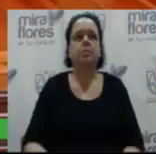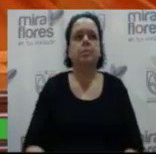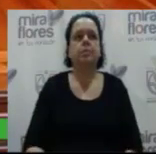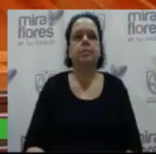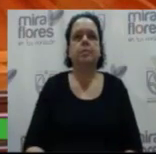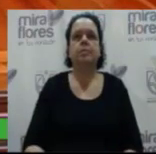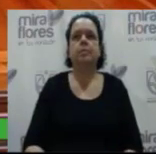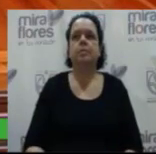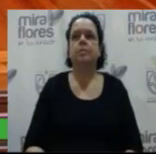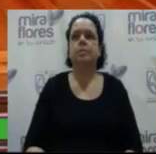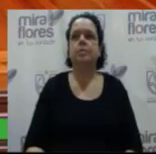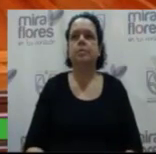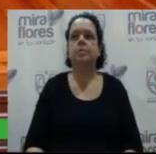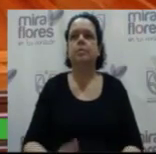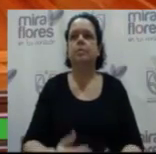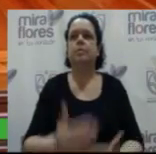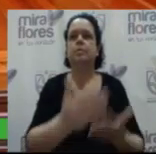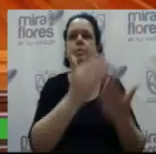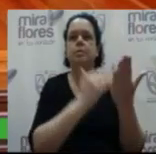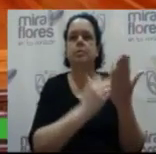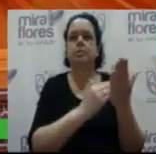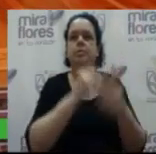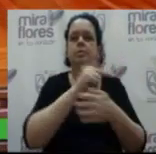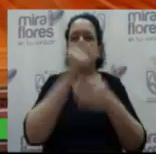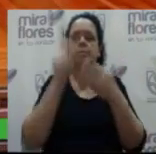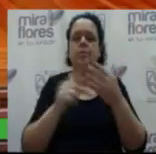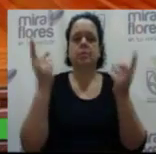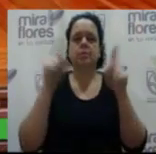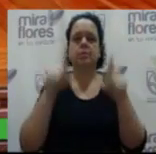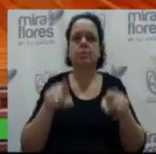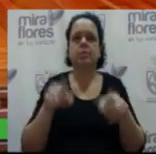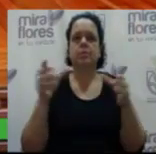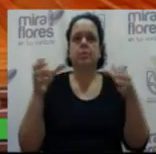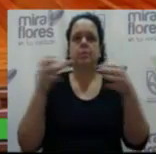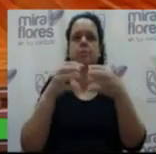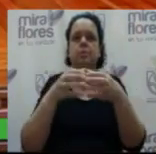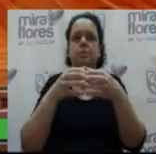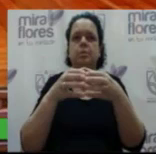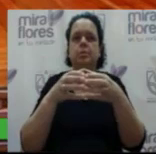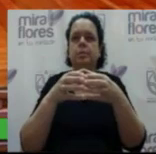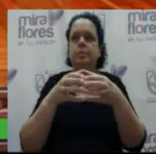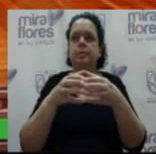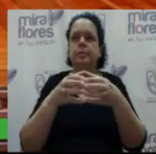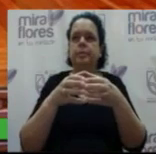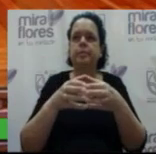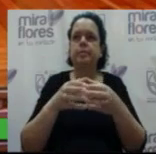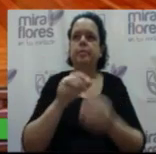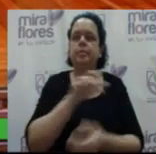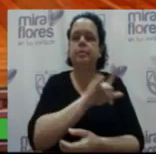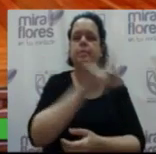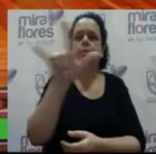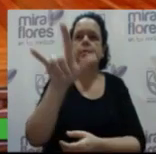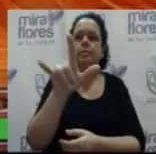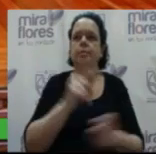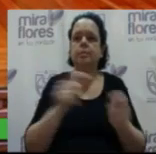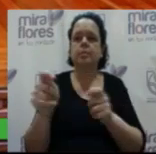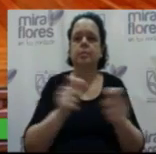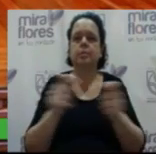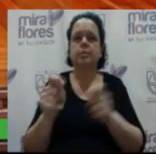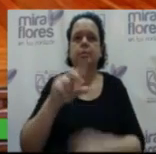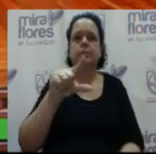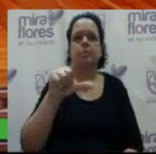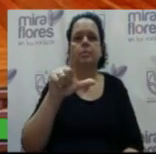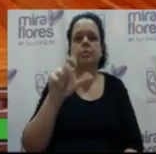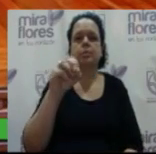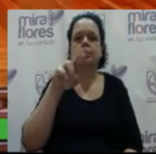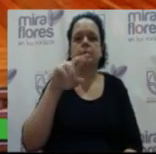Siguiente punto, por favor. Proyecto de acuerdo de Consejo que autoriza el viaje de la gerente de autorización y control señorita Gloria